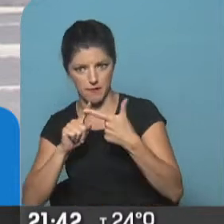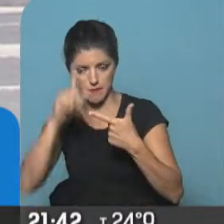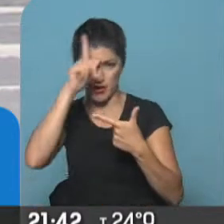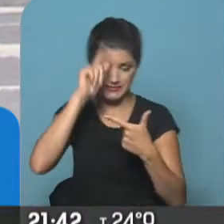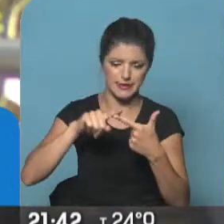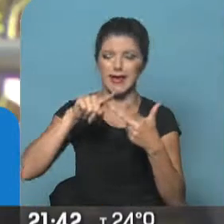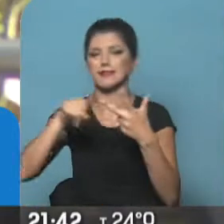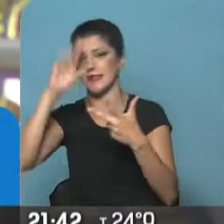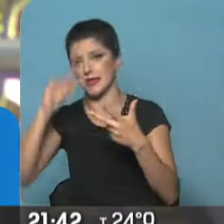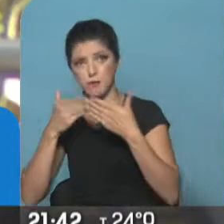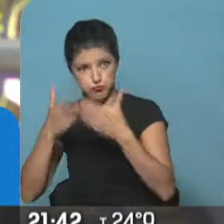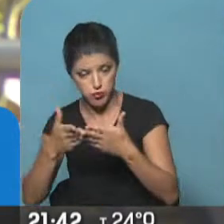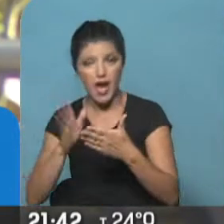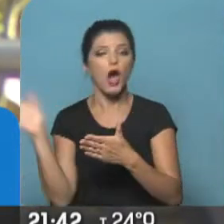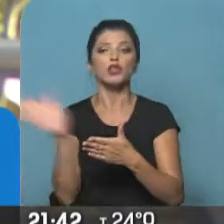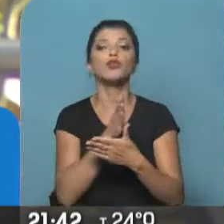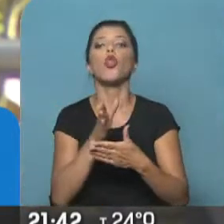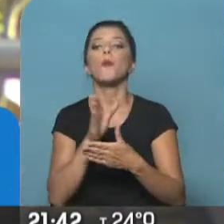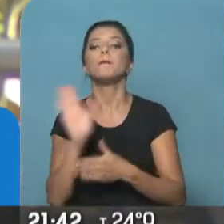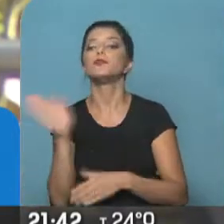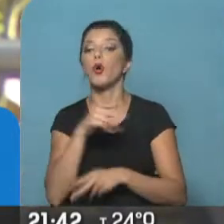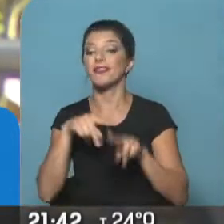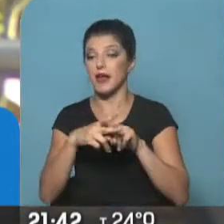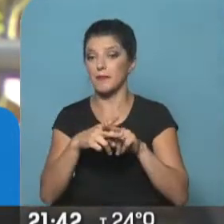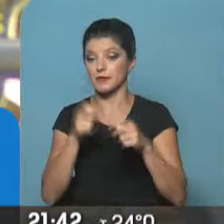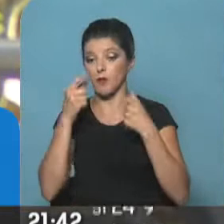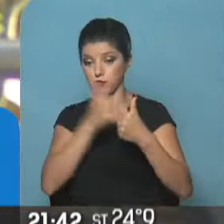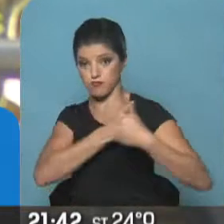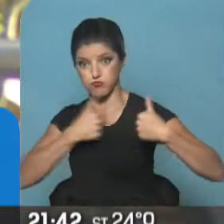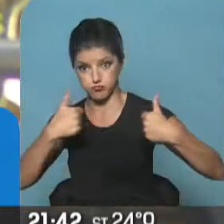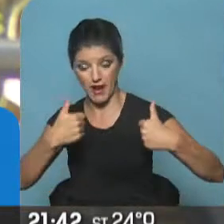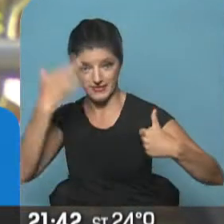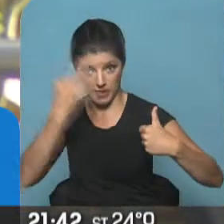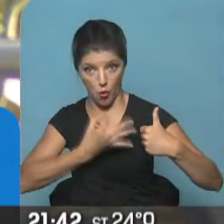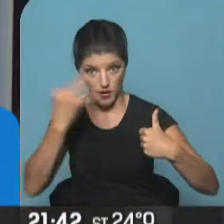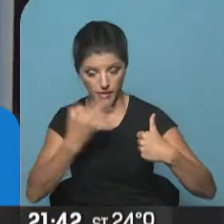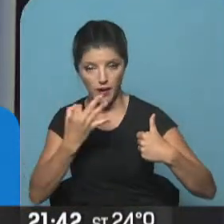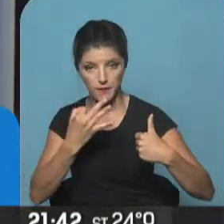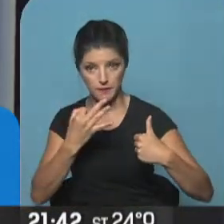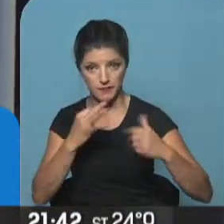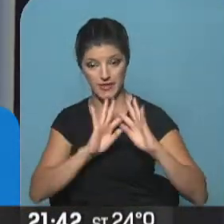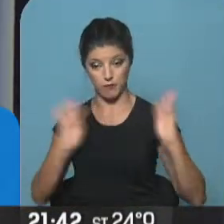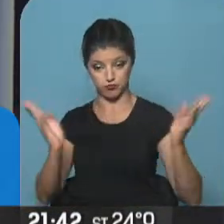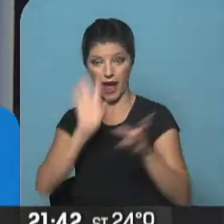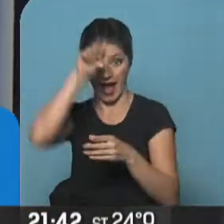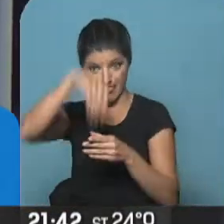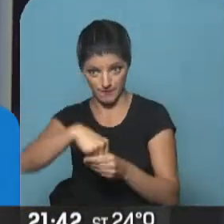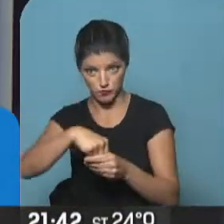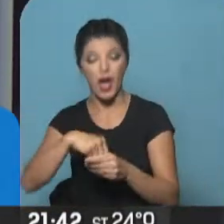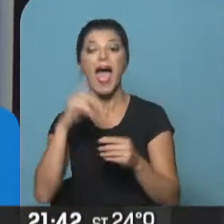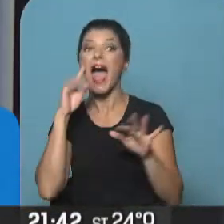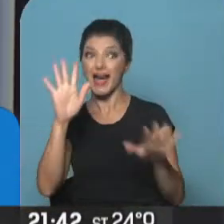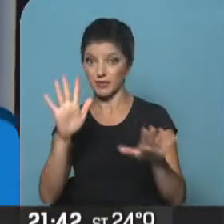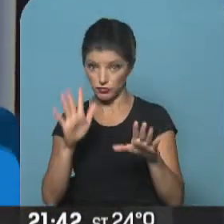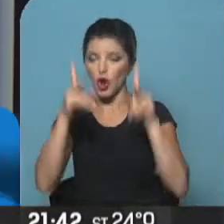Aeroportuaria para que dispongan de los elementos necesarios a los efectos de asegurar el orden público dentro del perímetro. Atención porque donde estarán